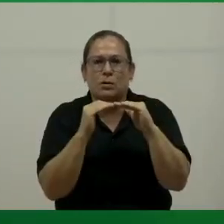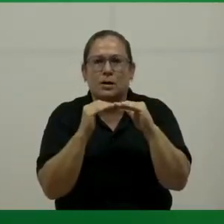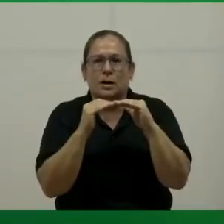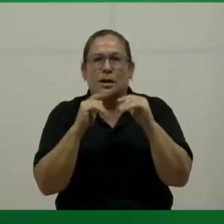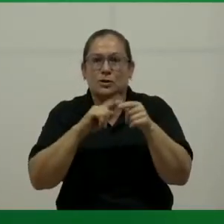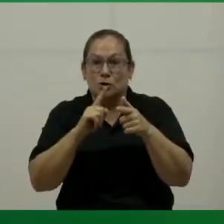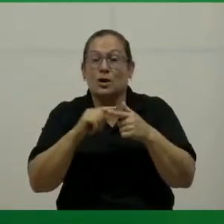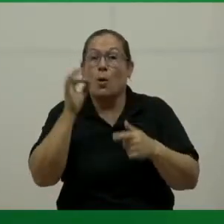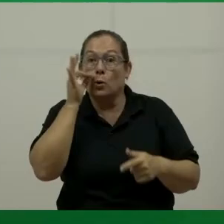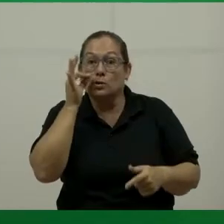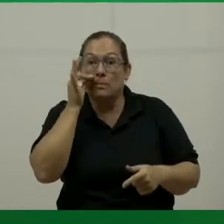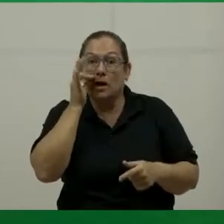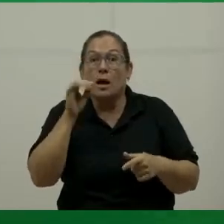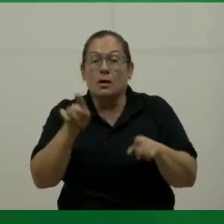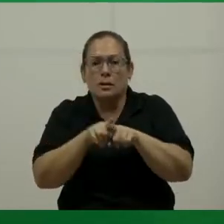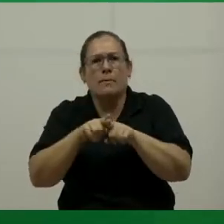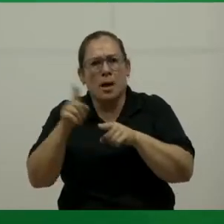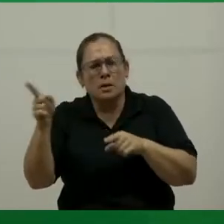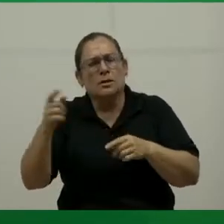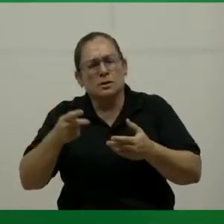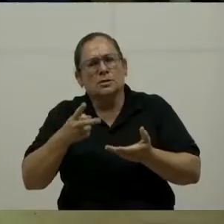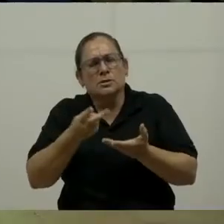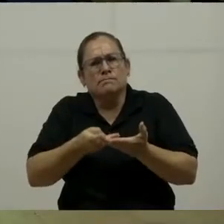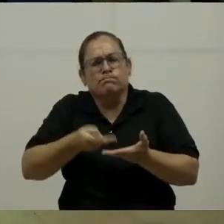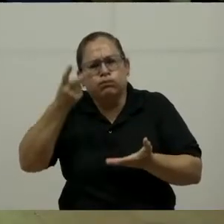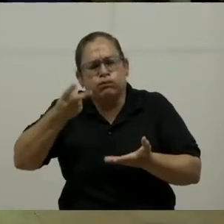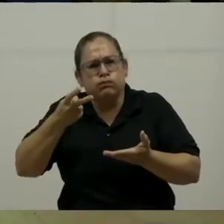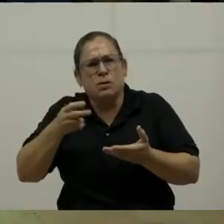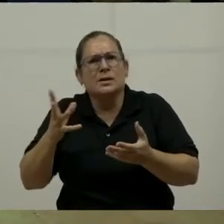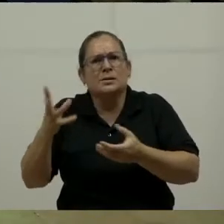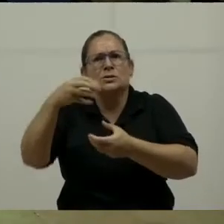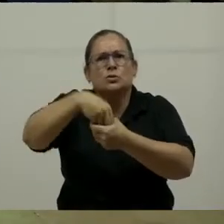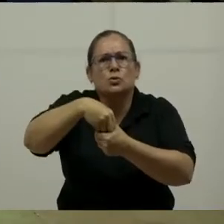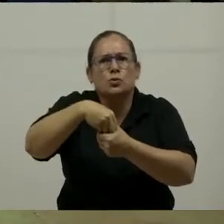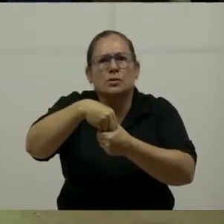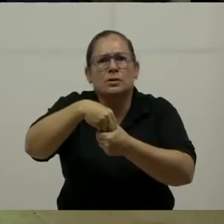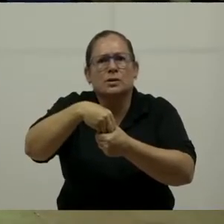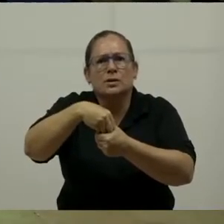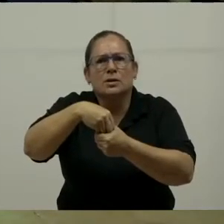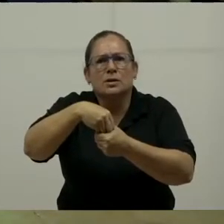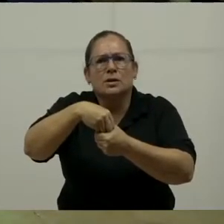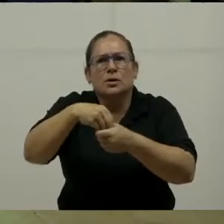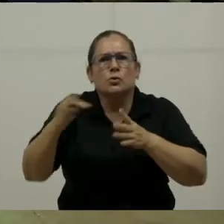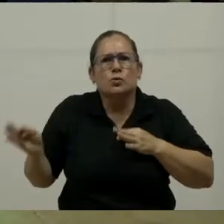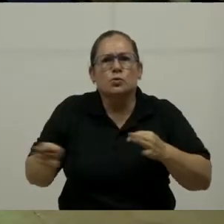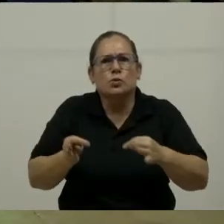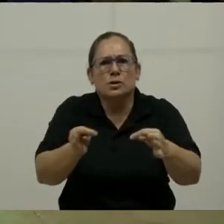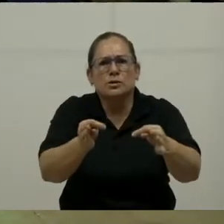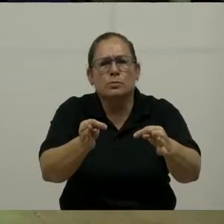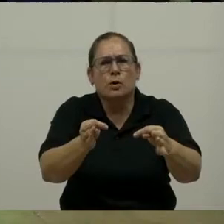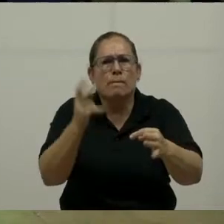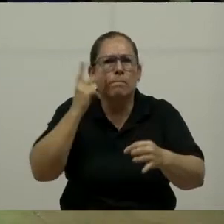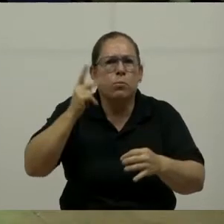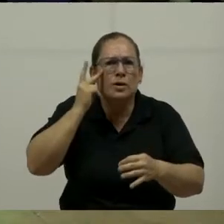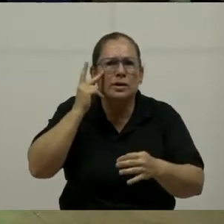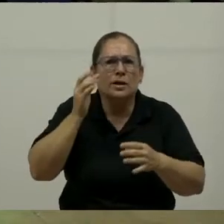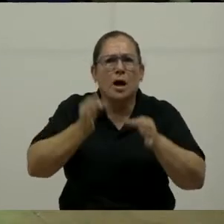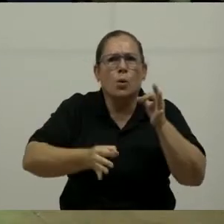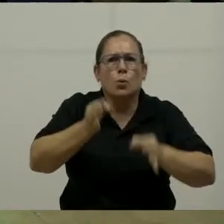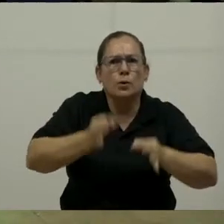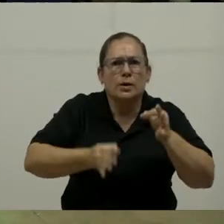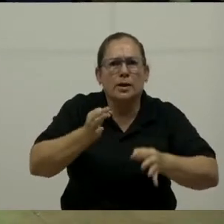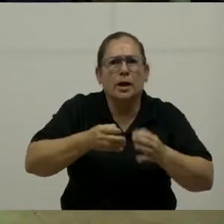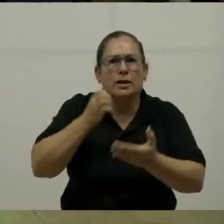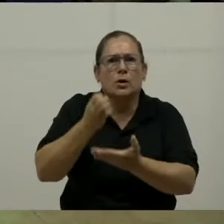José María, lo ha valorado muchísimo porque es incluir al turismo en la política jurídica y macroeconómica